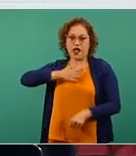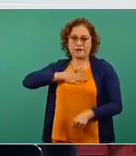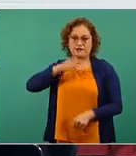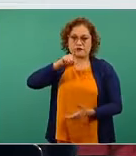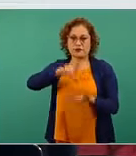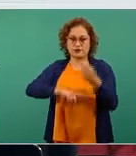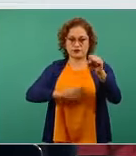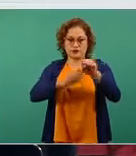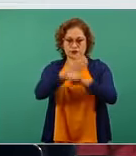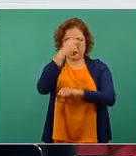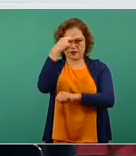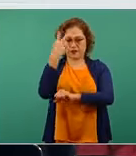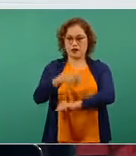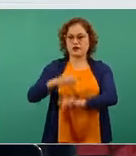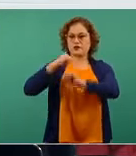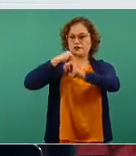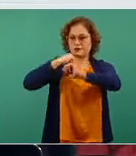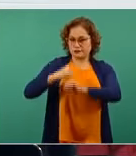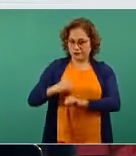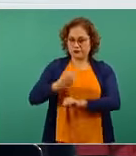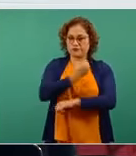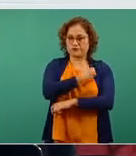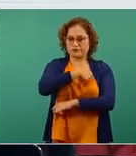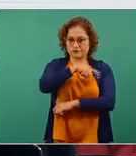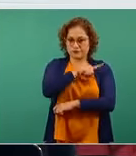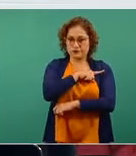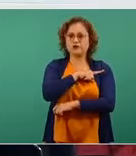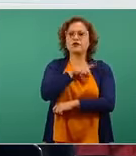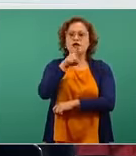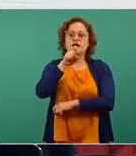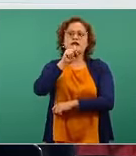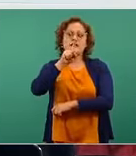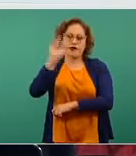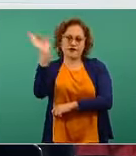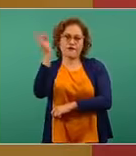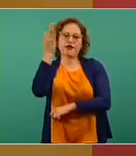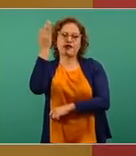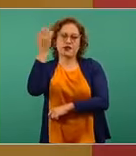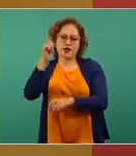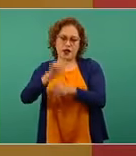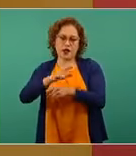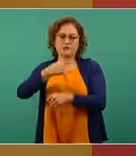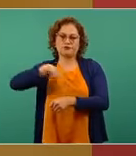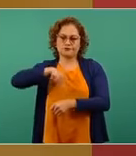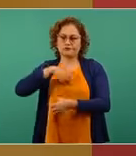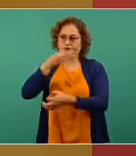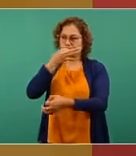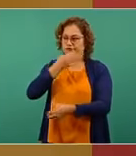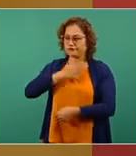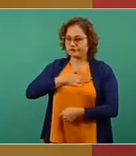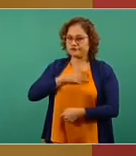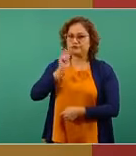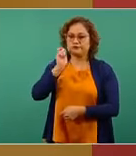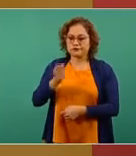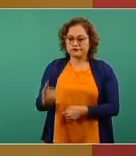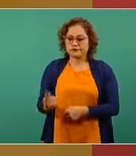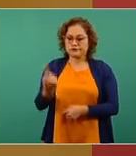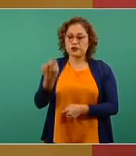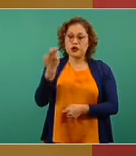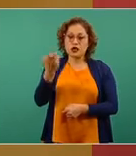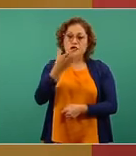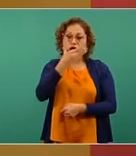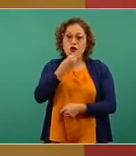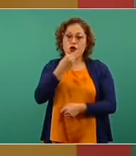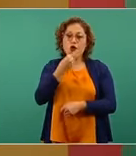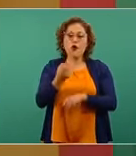Estado de México y también, por lo tanto, a la federal, sobre el padecimiento que ha presentado con disminución de